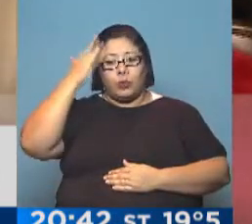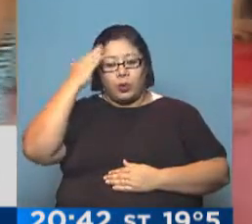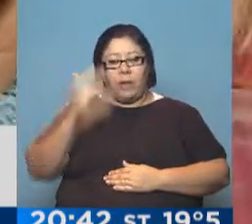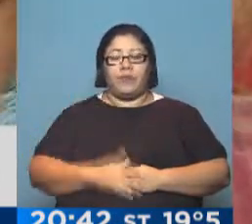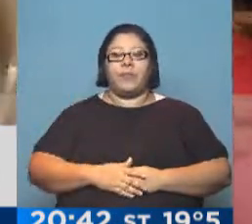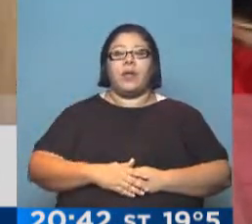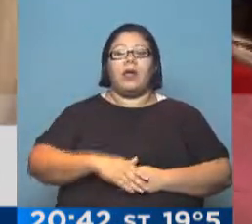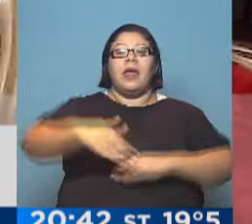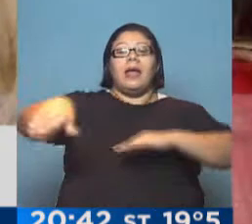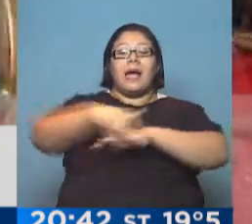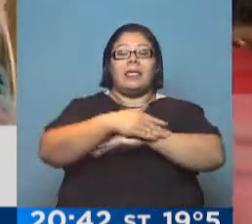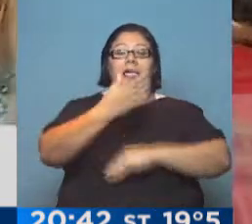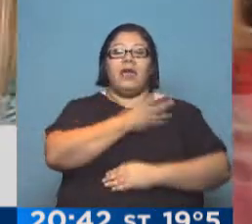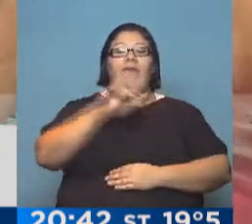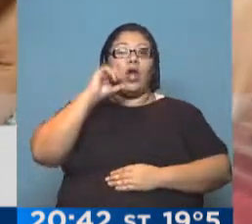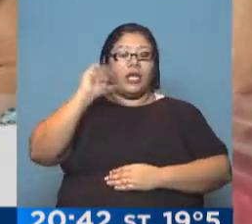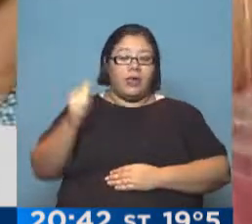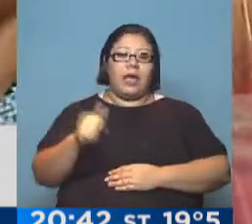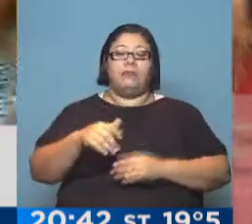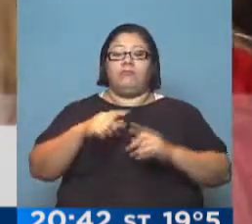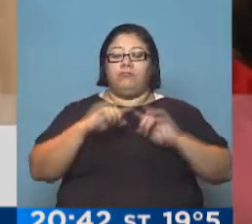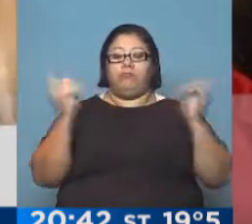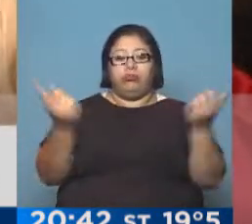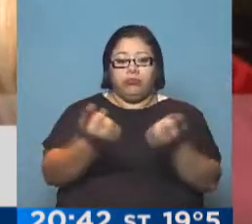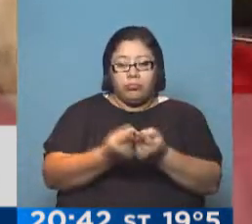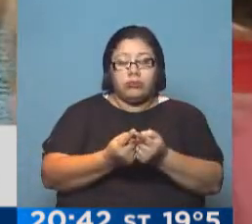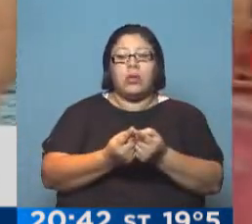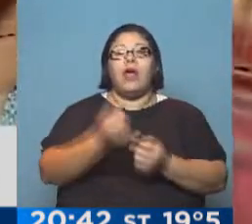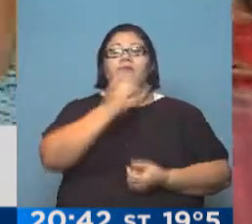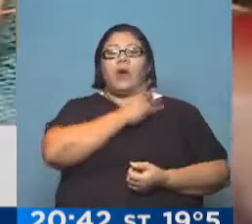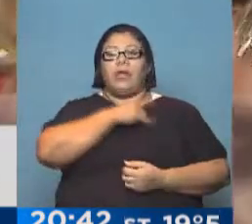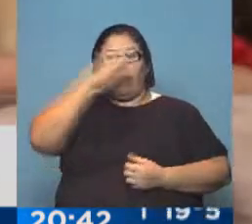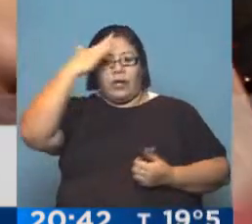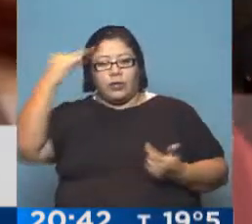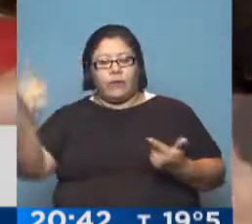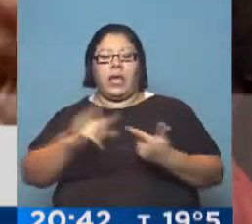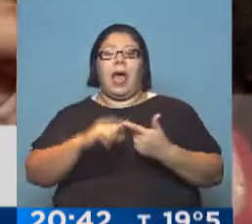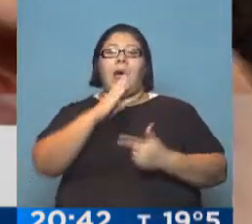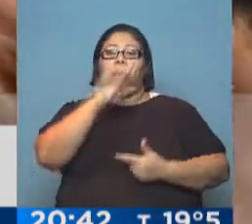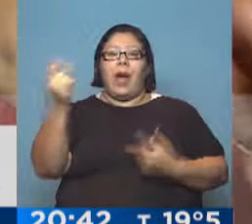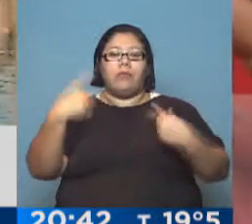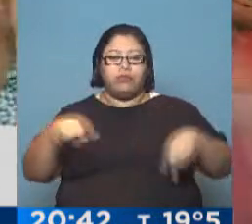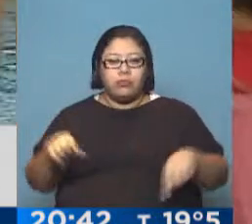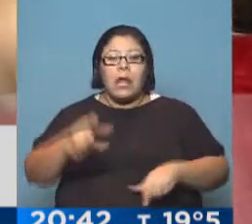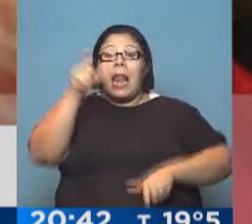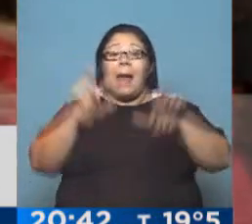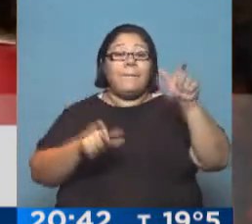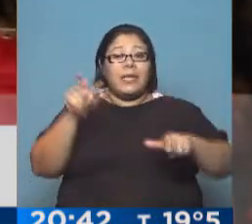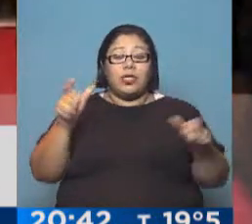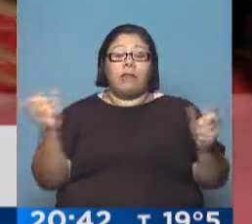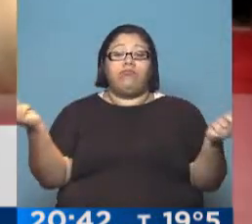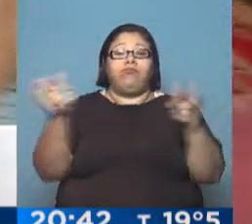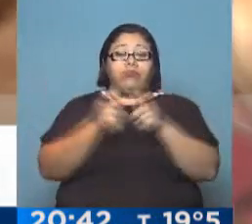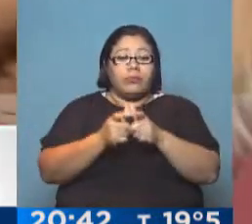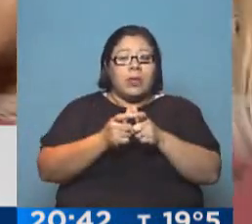Florida eran bares, el bar moderno, estaba la facultad de filosofía, todos nos discutíamos, vamos a pensar hasta las 4 de la mañana. Y